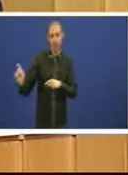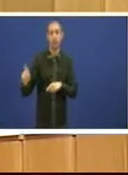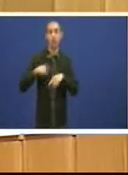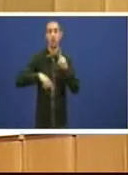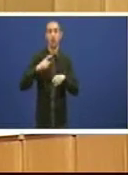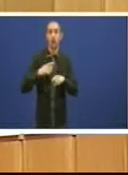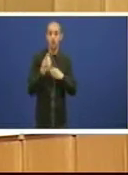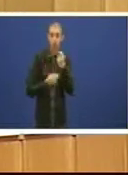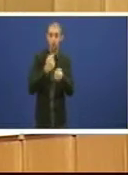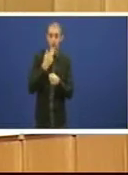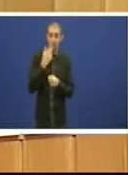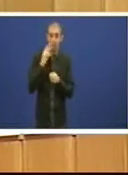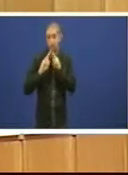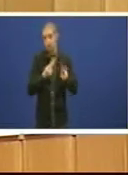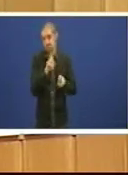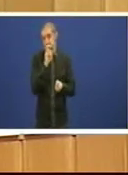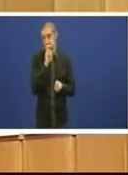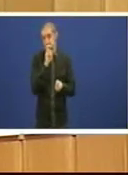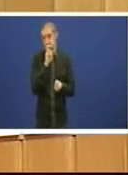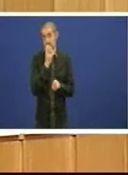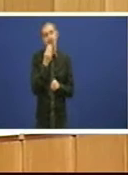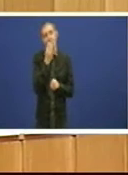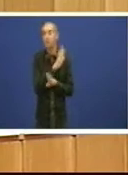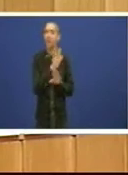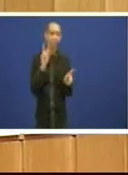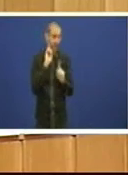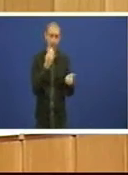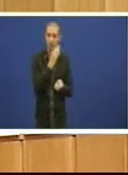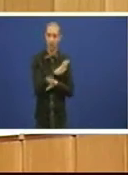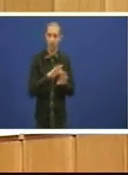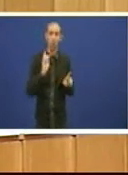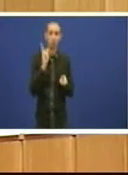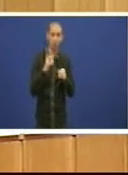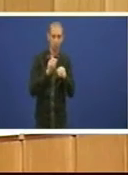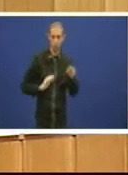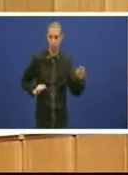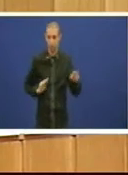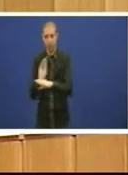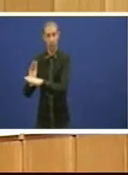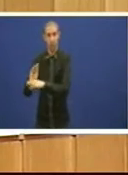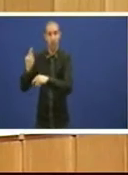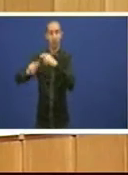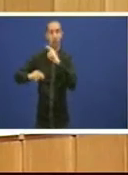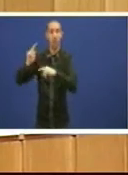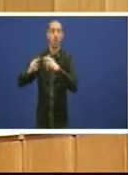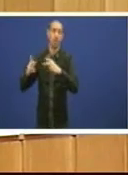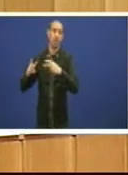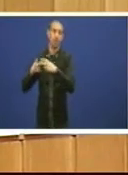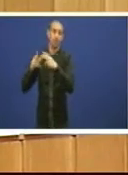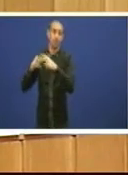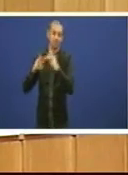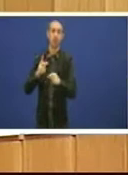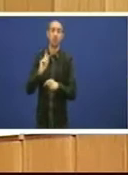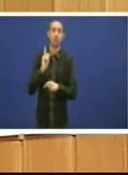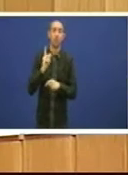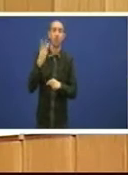negocio, polo que vamos coñecendo, no millor dos casos, só se vai destinar a dividendos o 30%